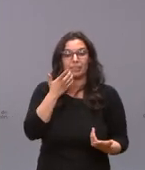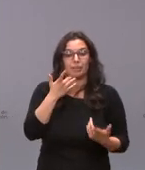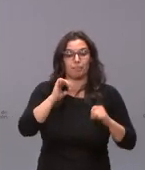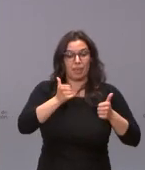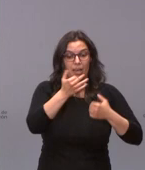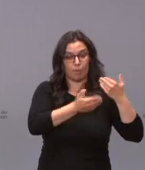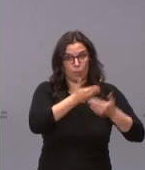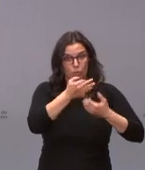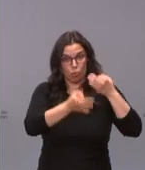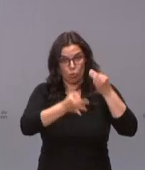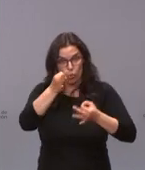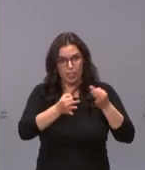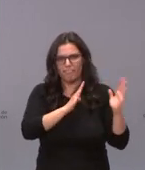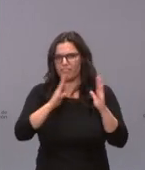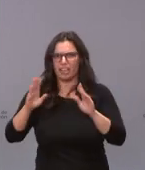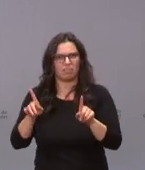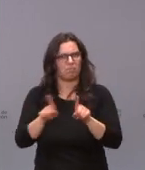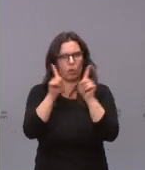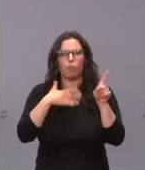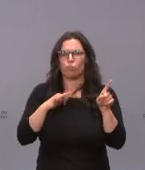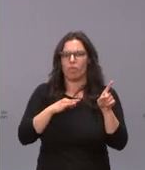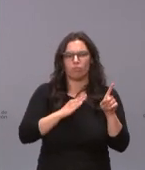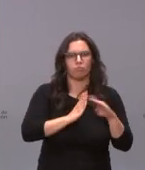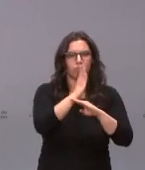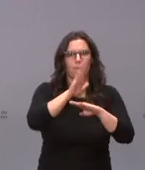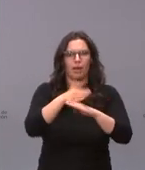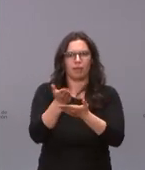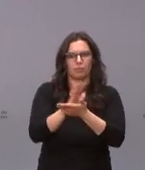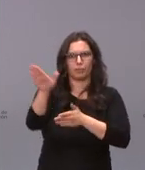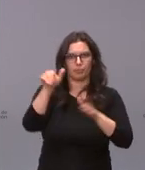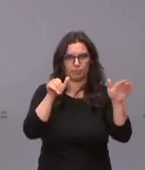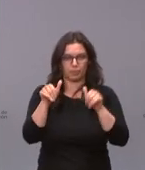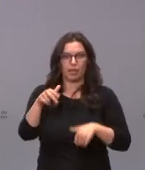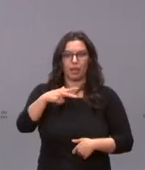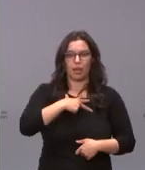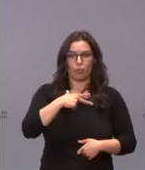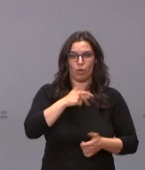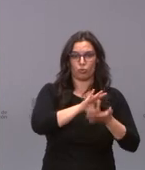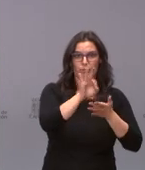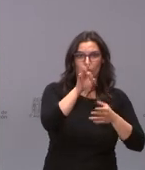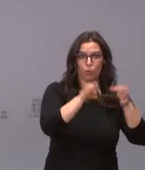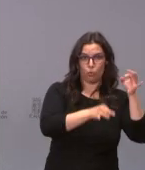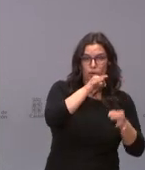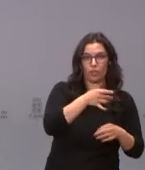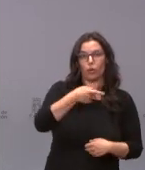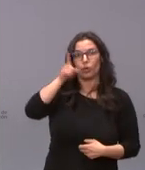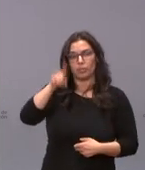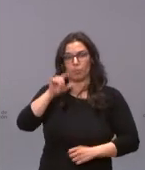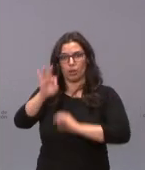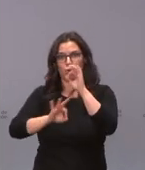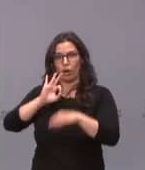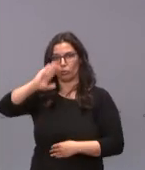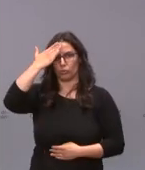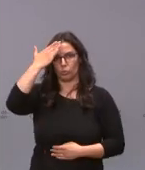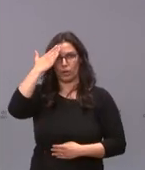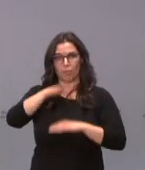judicial, en cualquiera de sus fases, pormenorizando en este caso la intervención tanto de los letrados de los servicios jurídicos como de los órganos titulares